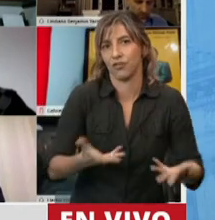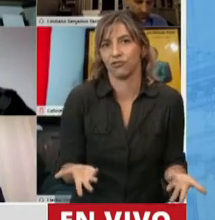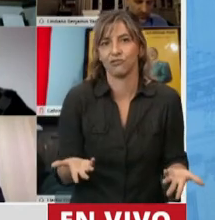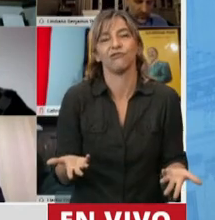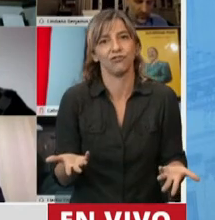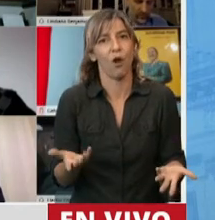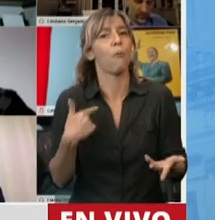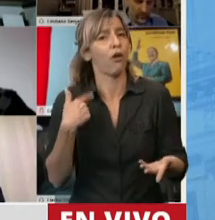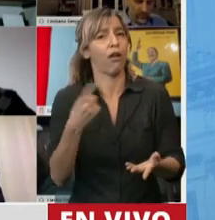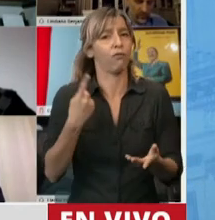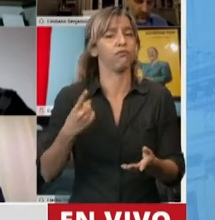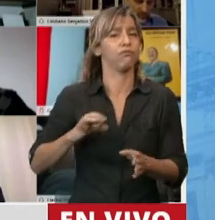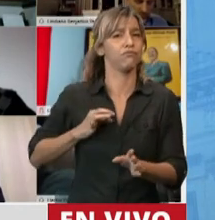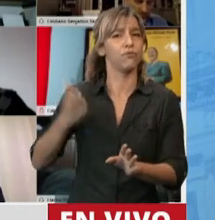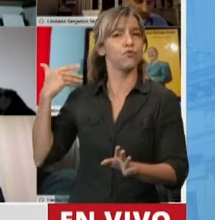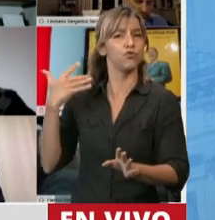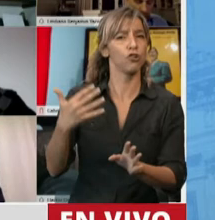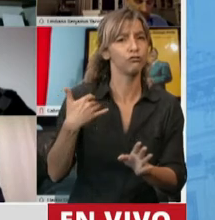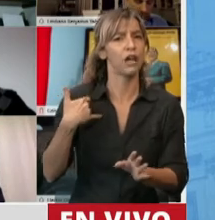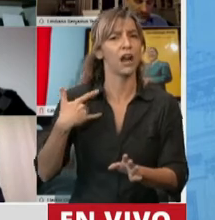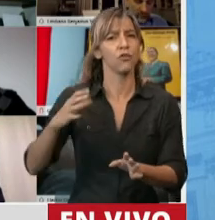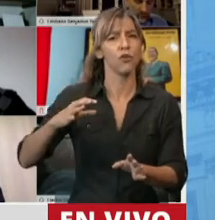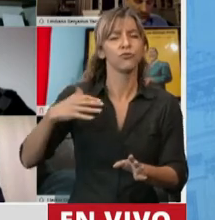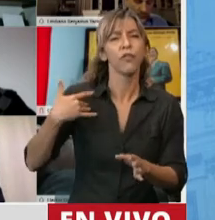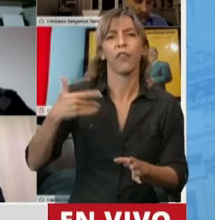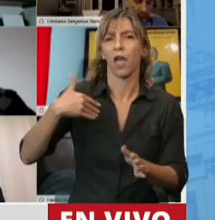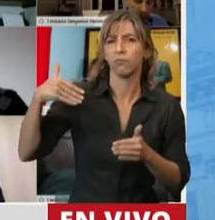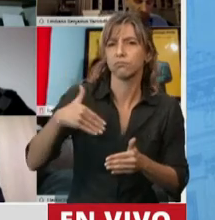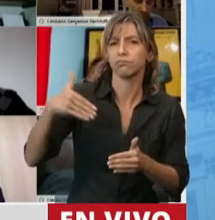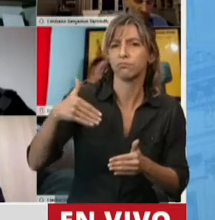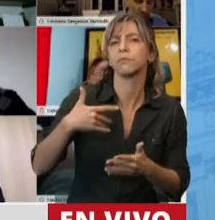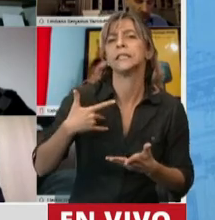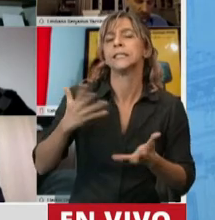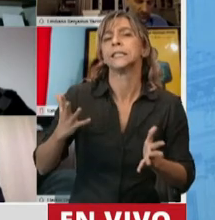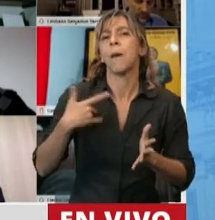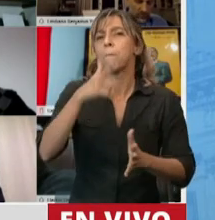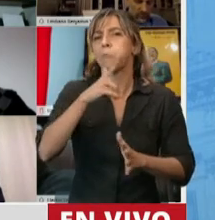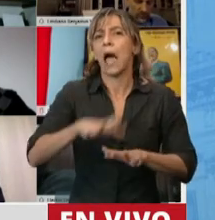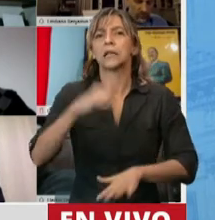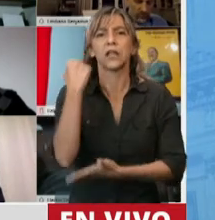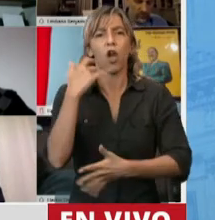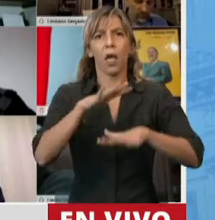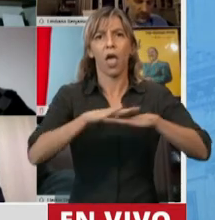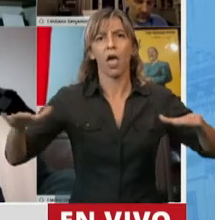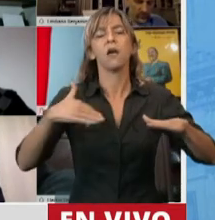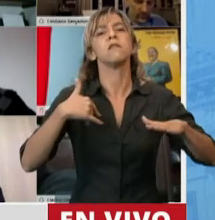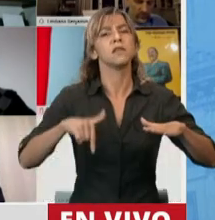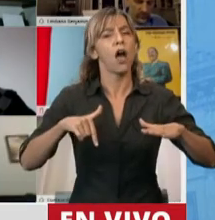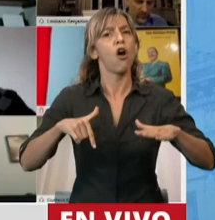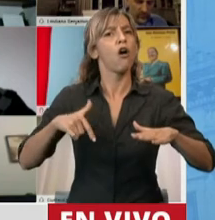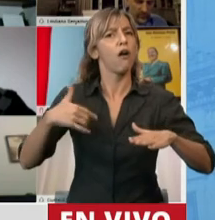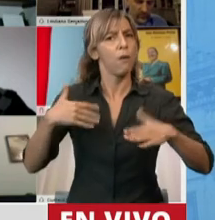tantos, ya no años, sino décadas de estancamiento. En el cual creo que todos somos responsables, porque si hablamos de 50 o 60 años,